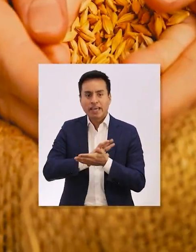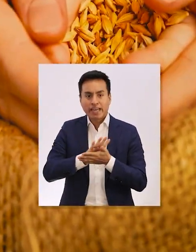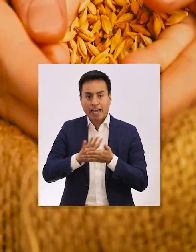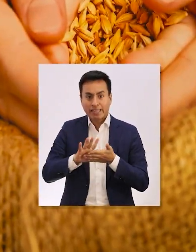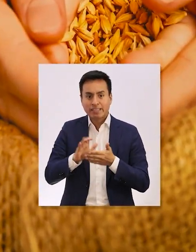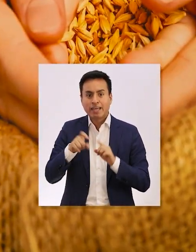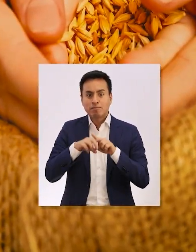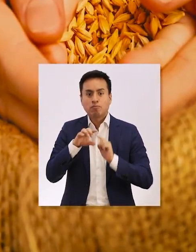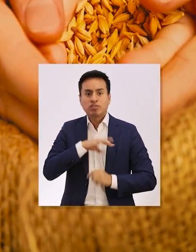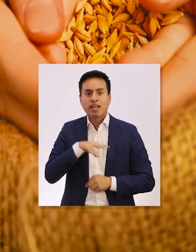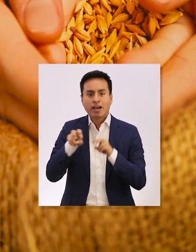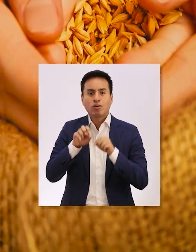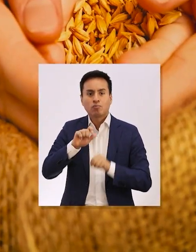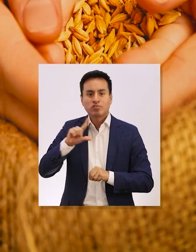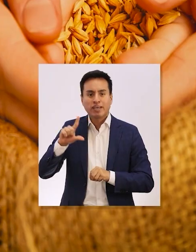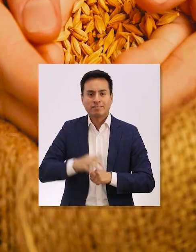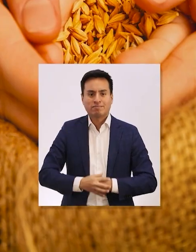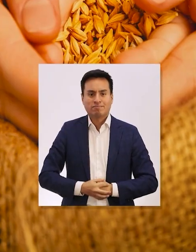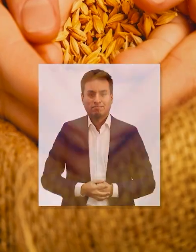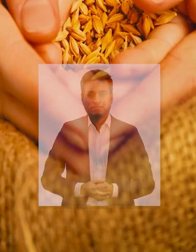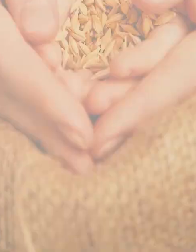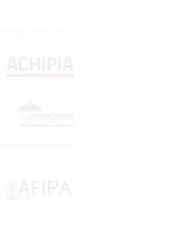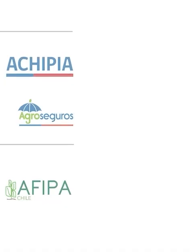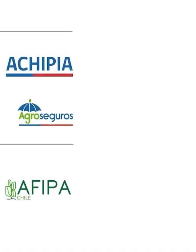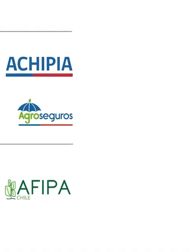gratis en Expo Chile Agrícola.cl.